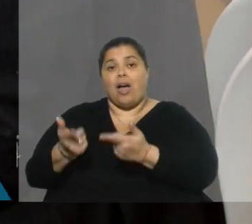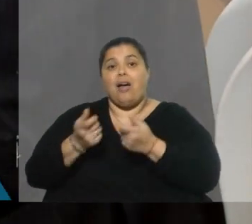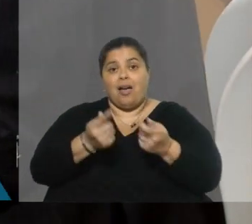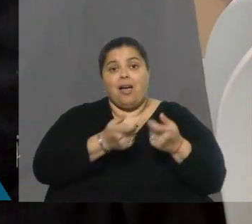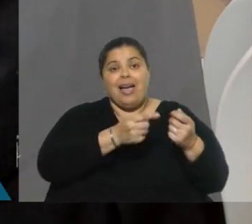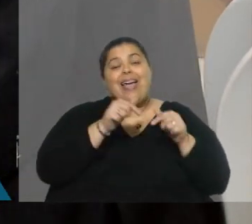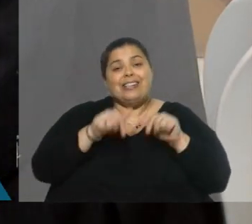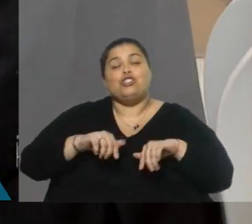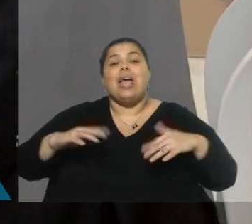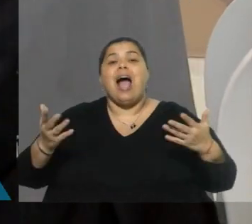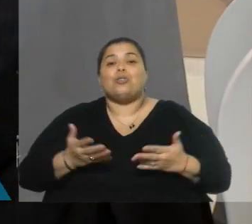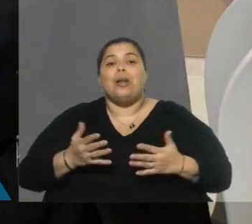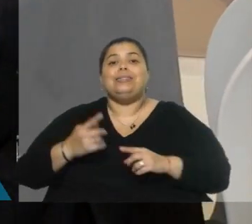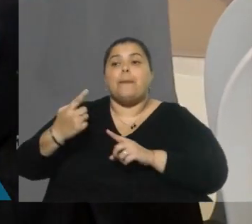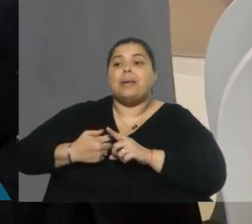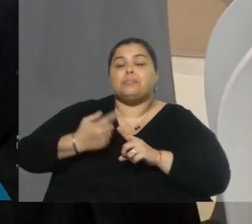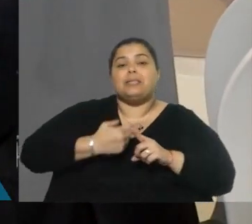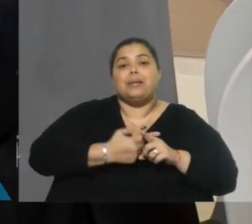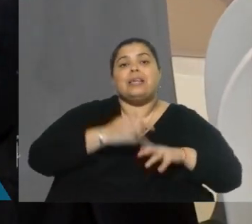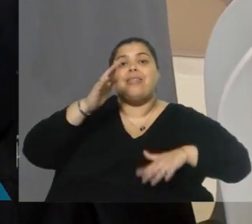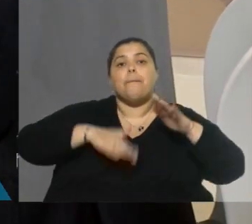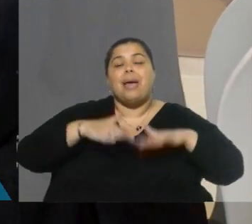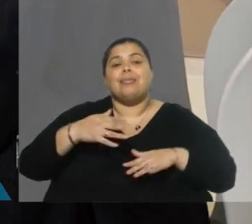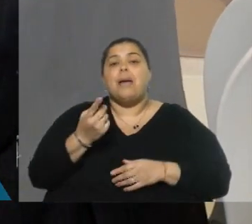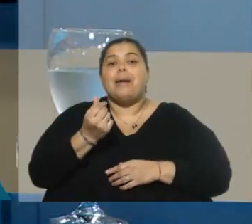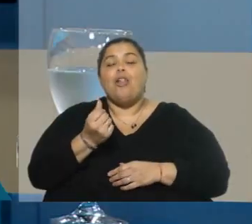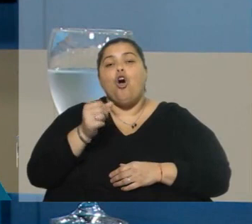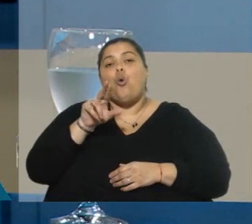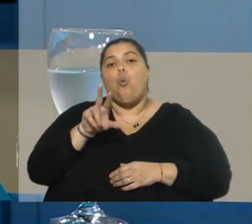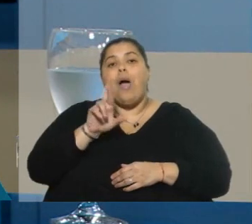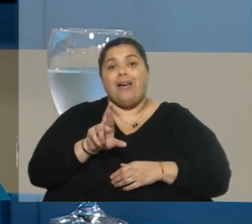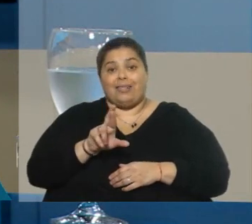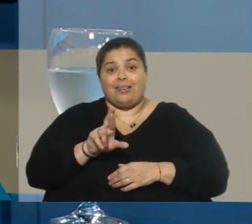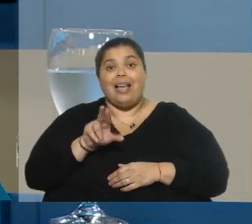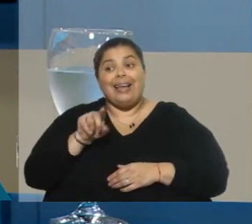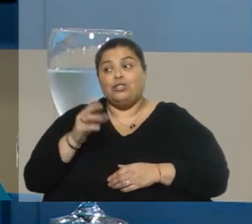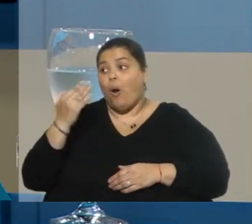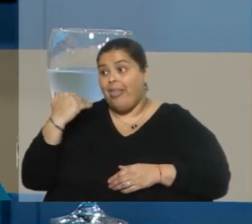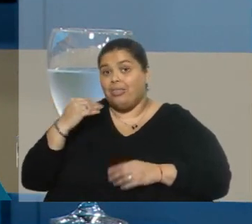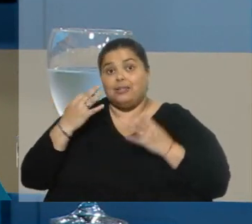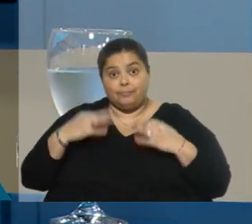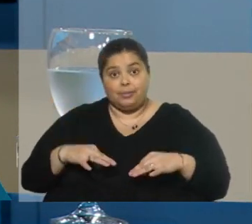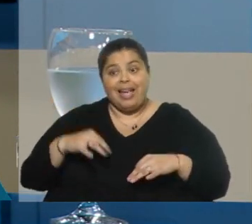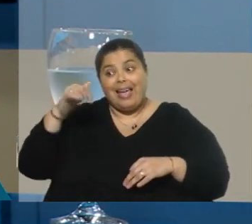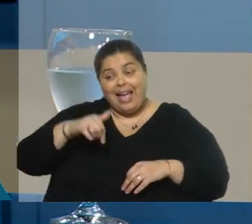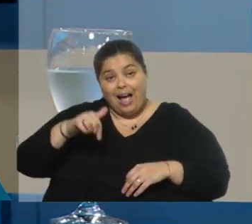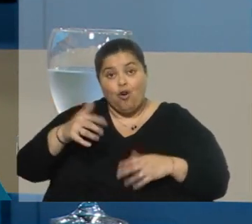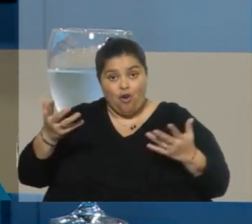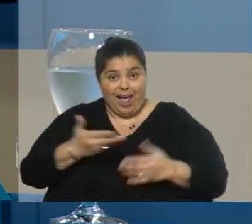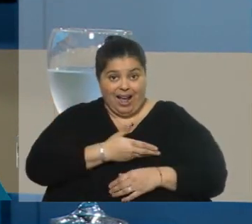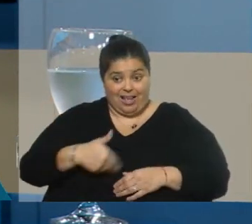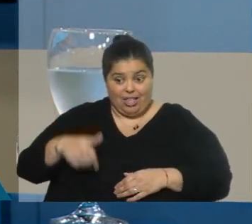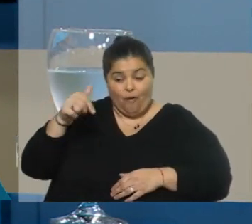se actualizan mes a mes de acuerdo a la evolución de la unidad reajustable. Algo que tradicionalmente fue así, pero que en esta administración se mejoró